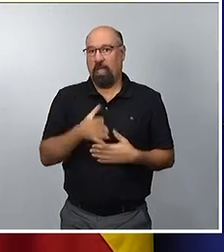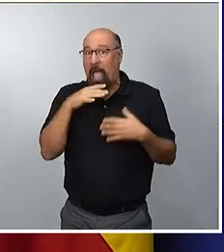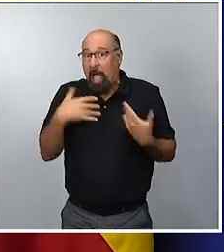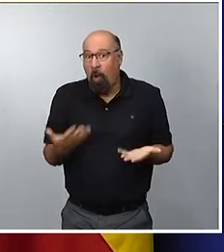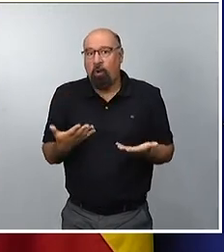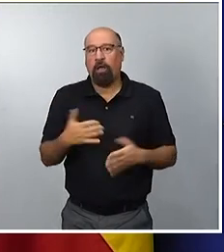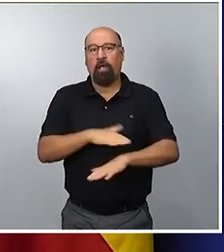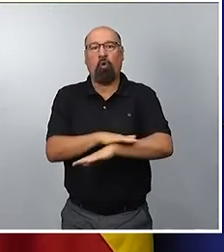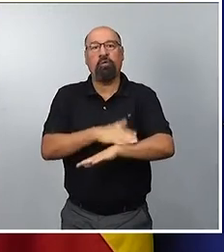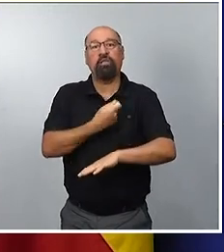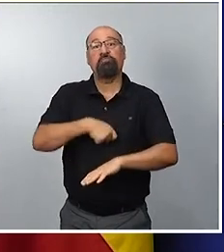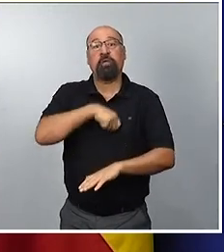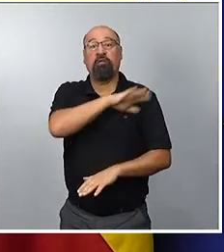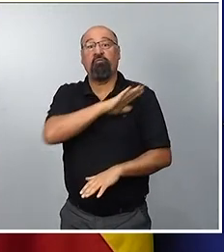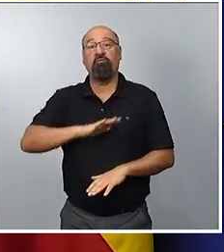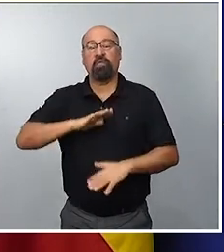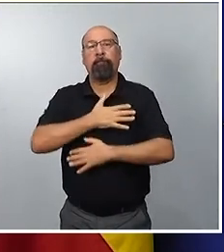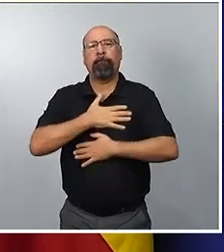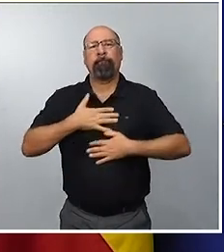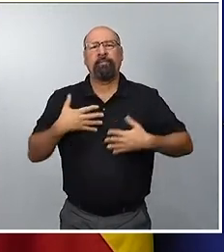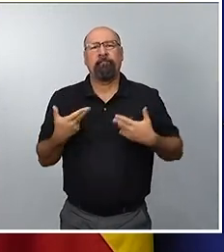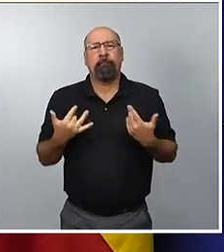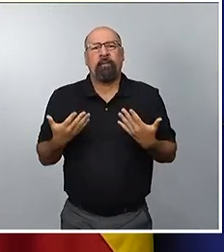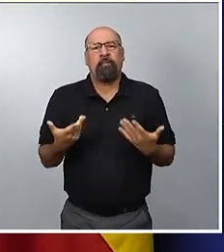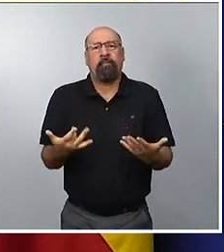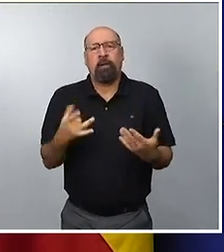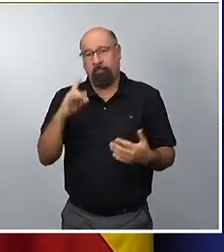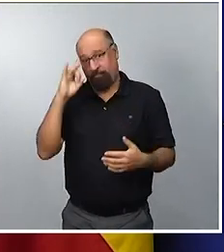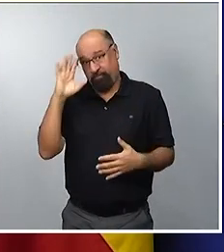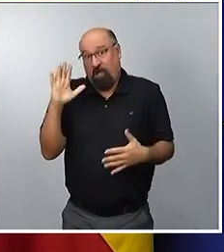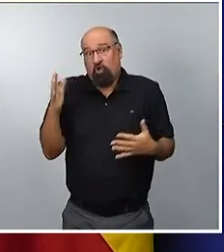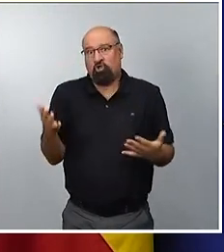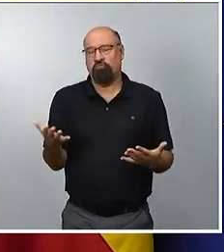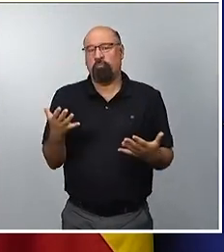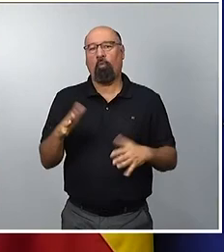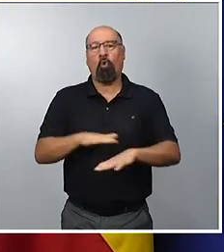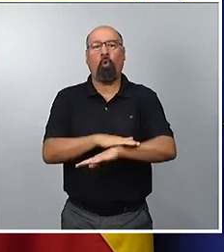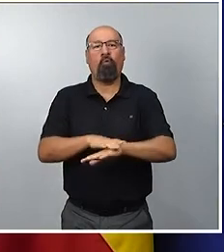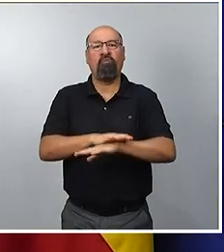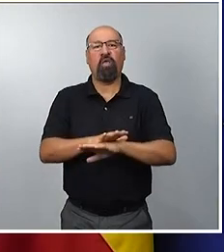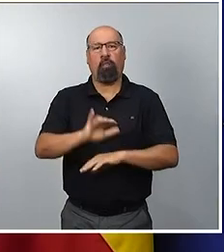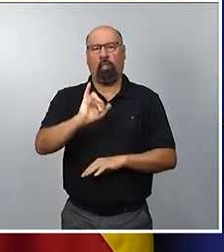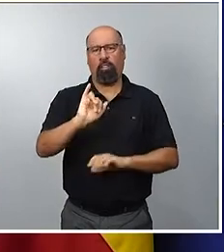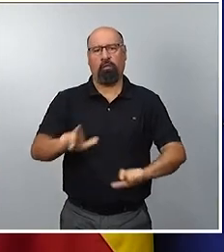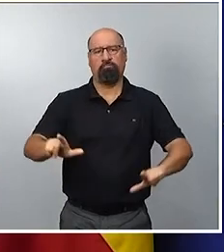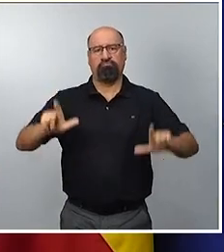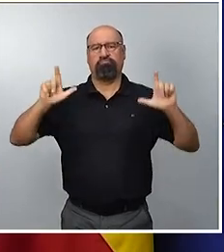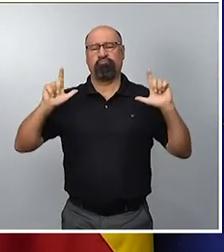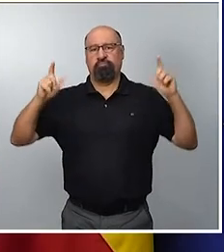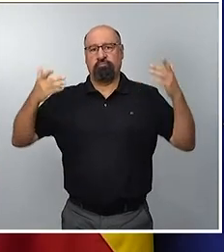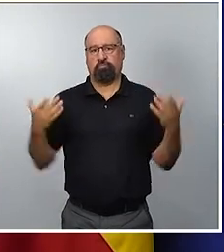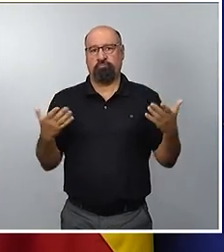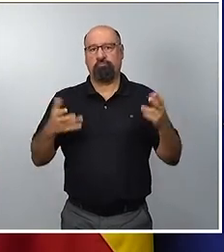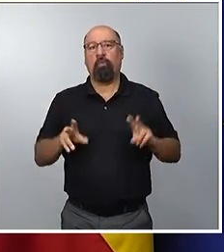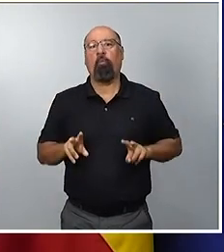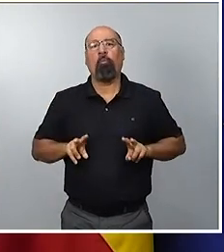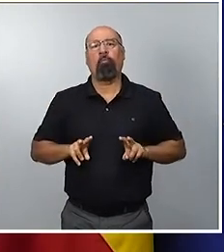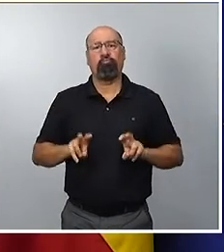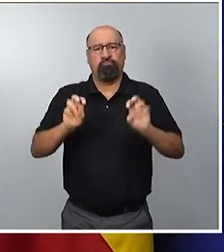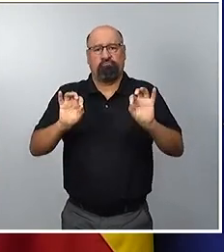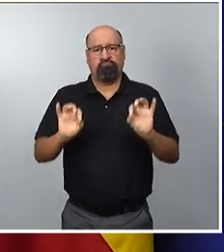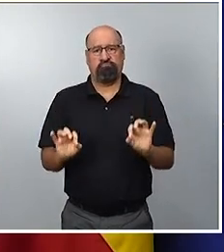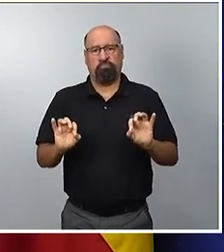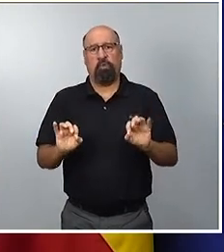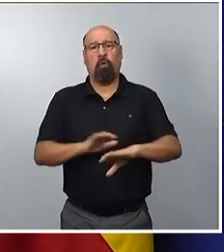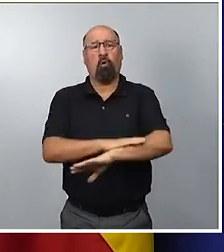un Gobierno en plenas funciones y que deseamos sea un Gobierno de progreso que exprese también esa voluntad que se expresó